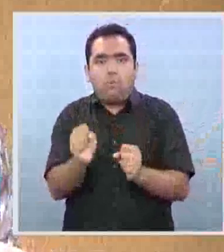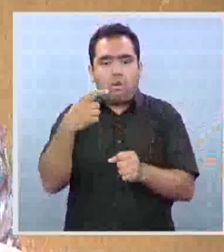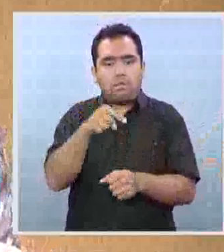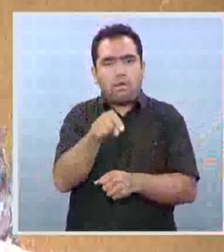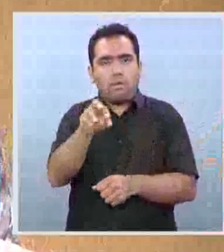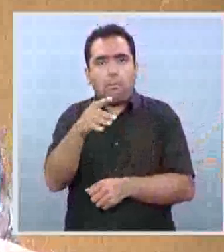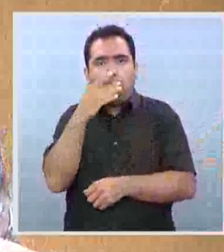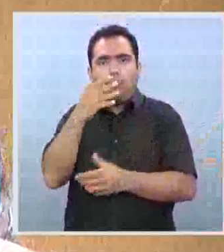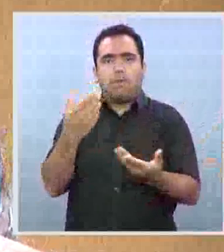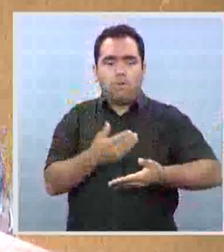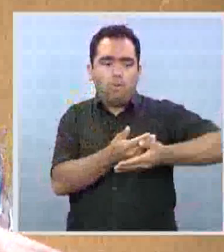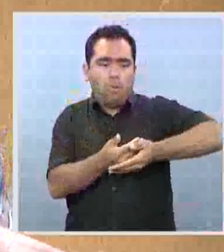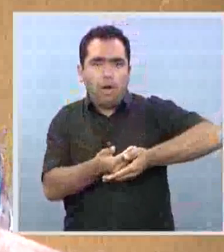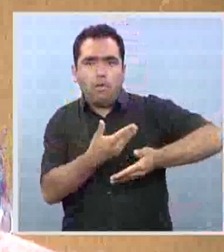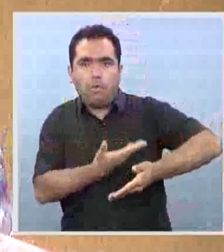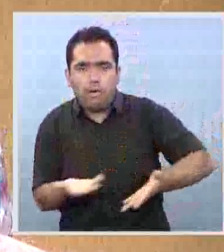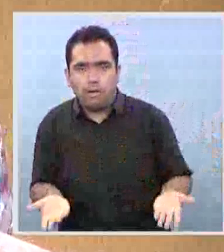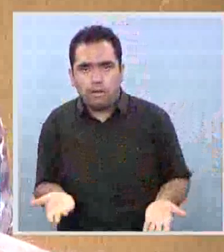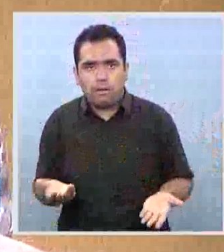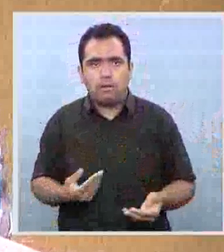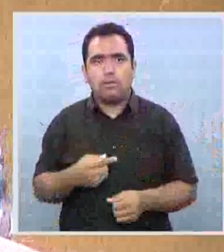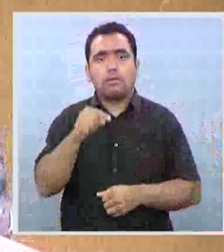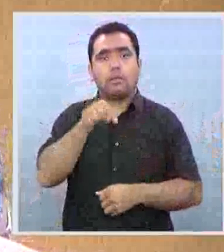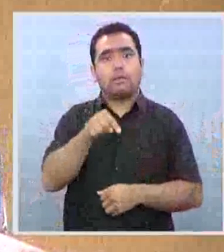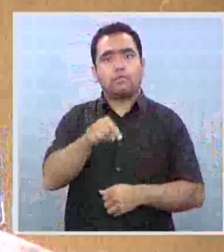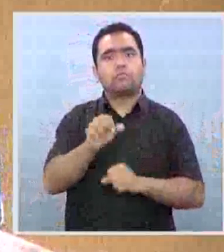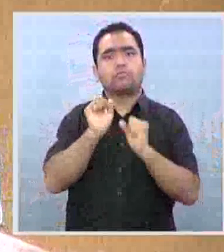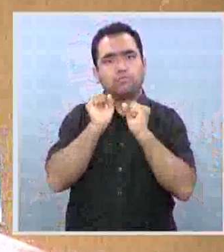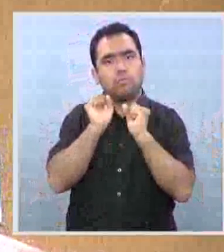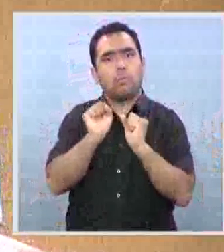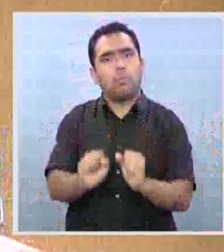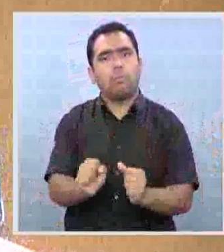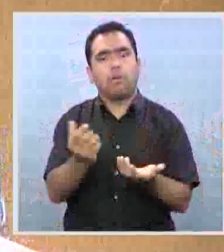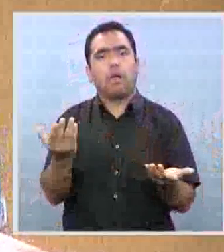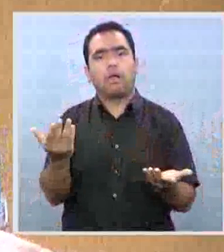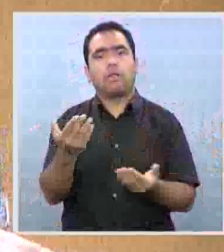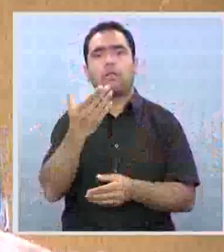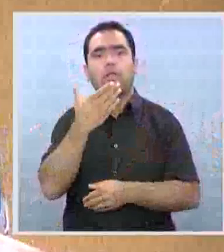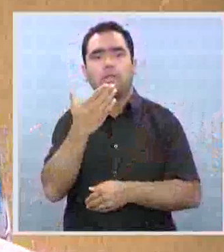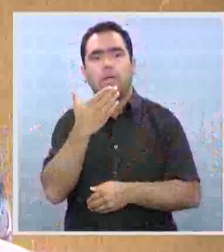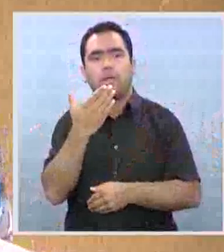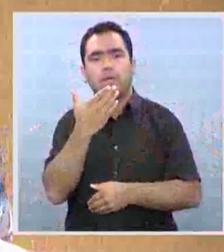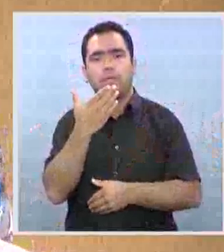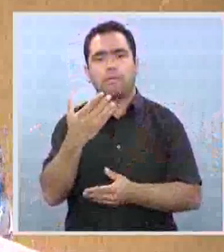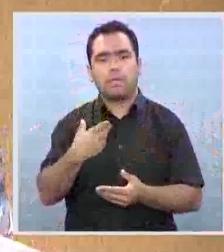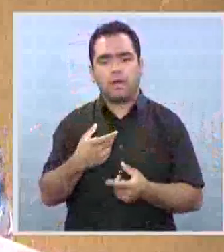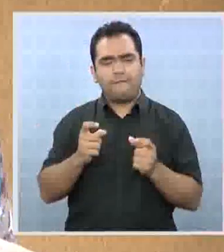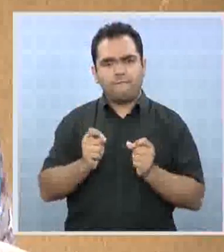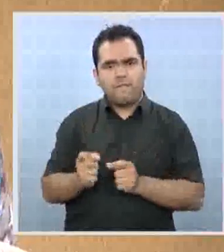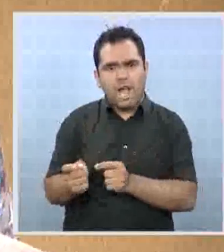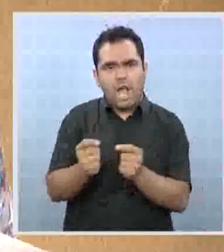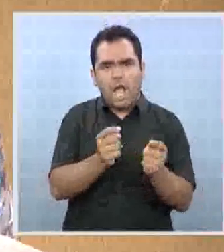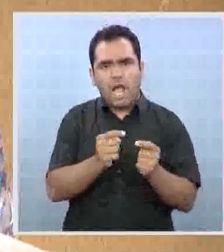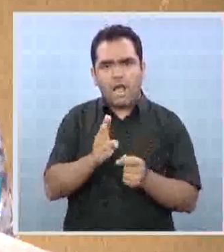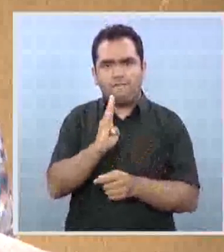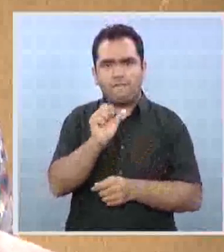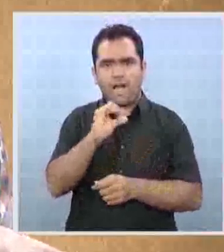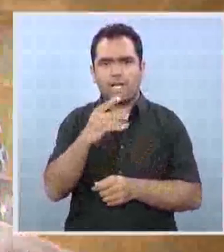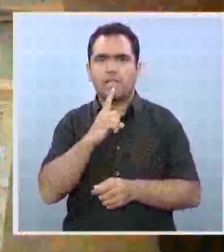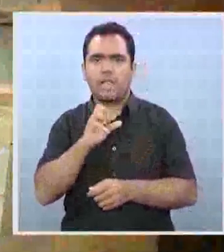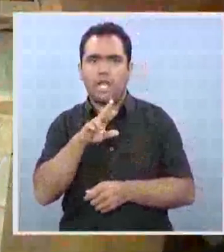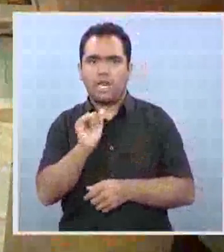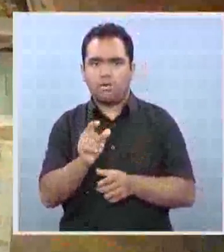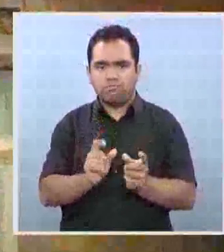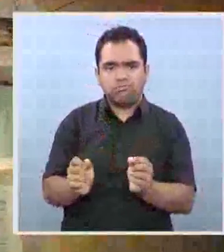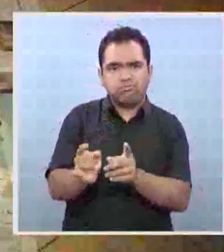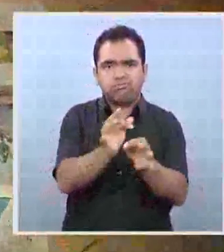que por ende no la puedo exponer a cualquier tipo de... Con esto nosotros podemos incluso agarrar unas bacterias.